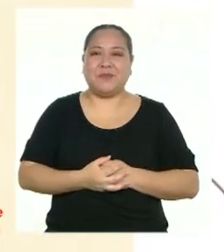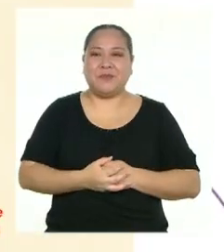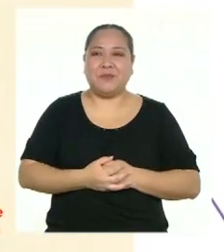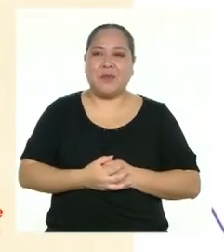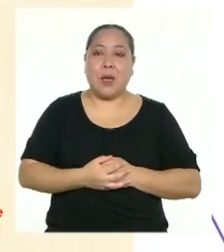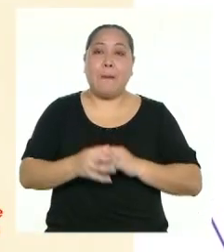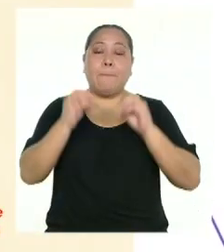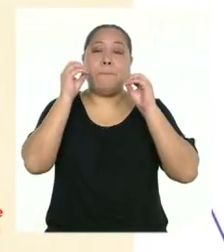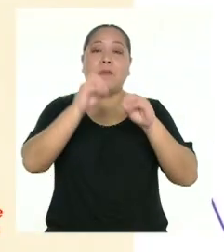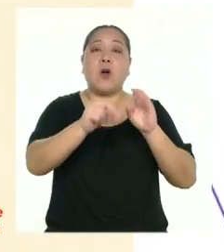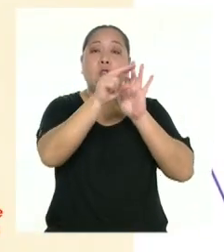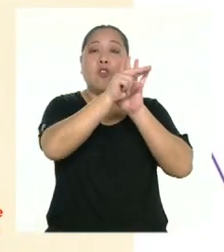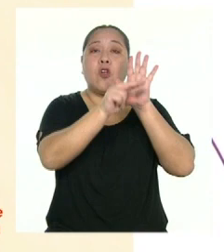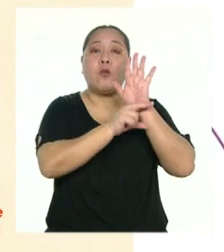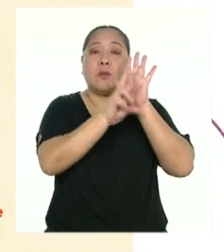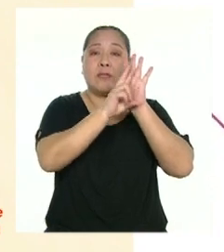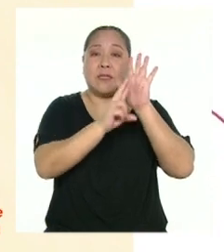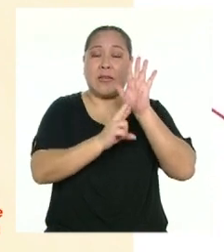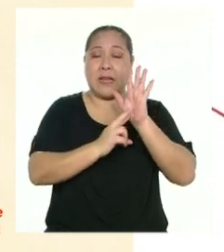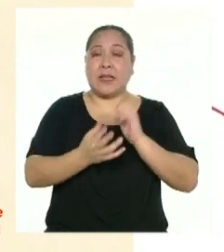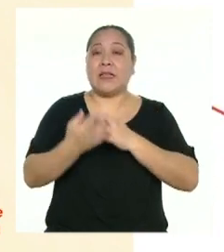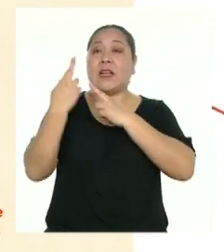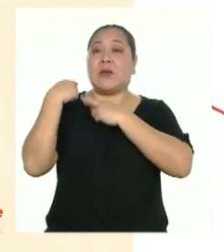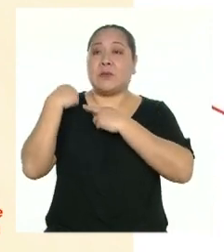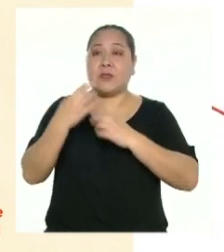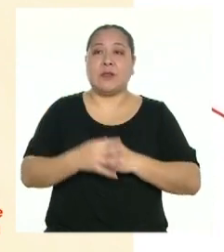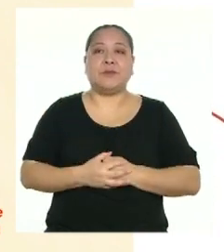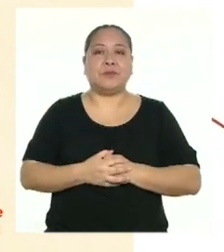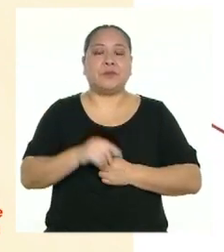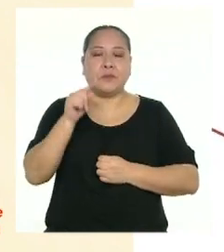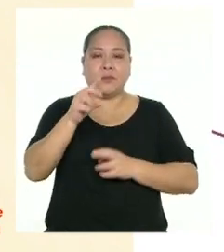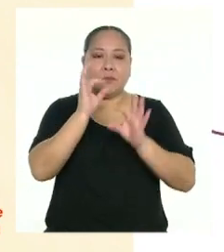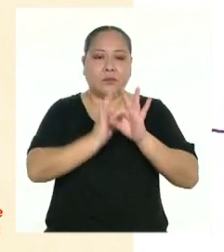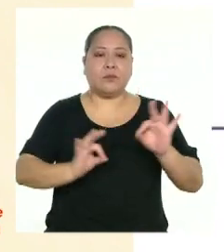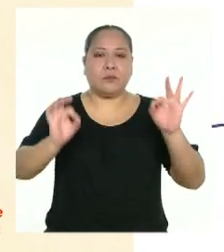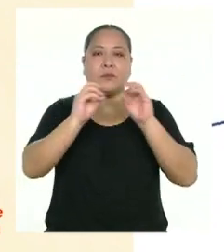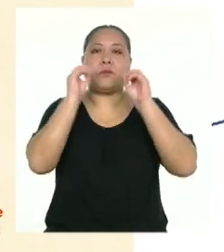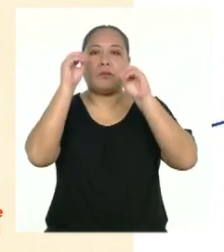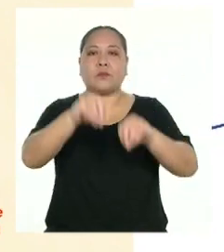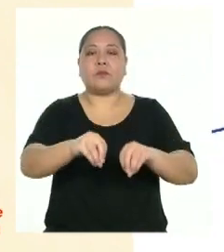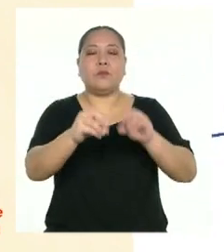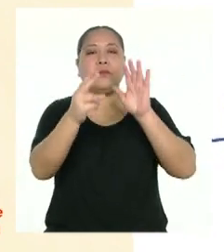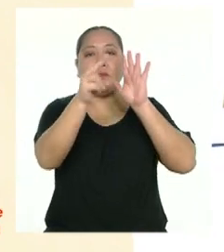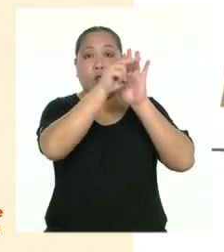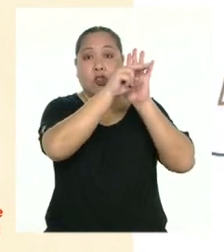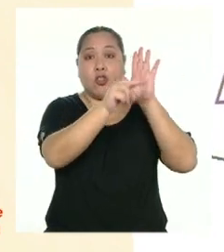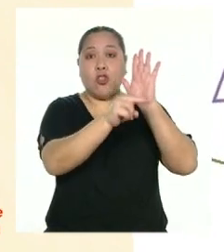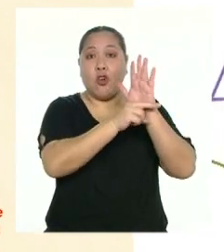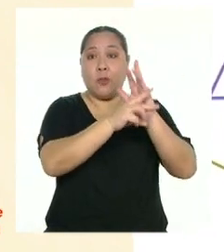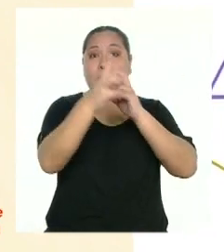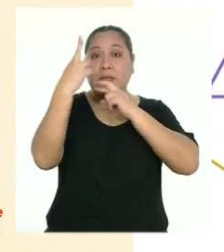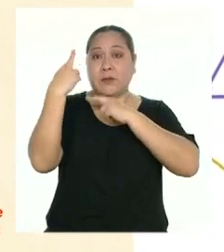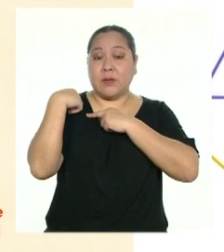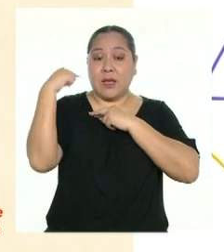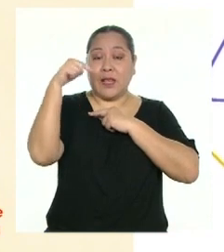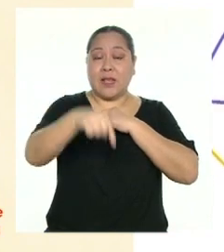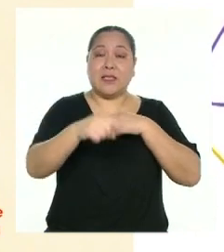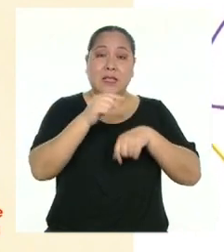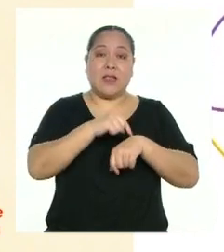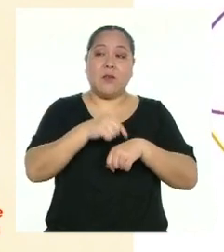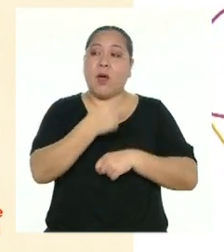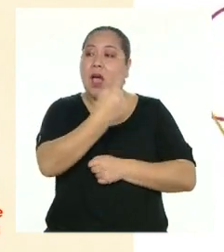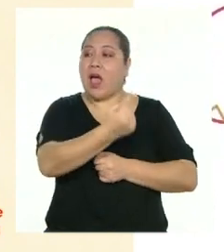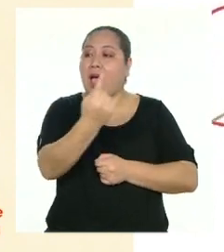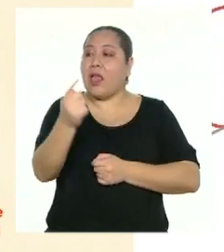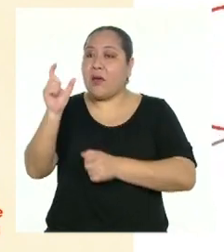Establece normas y roles. Es importante la organización y el establecimiento de normas y roles frente a esta nueva situación. Cada miembro